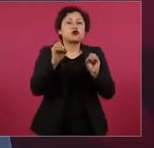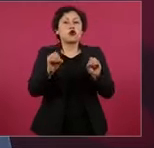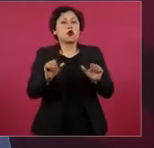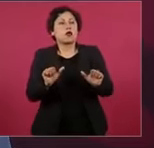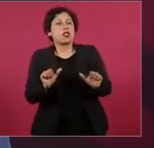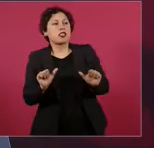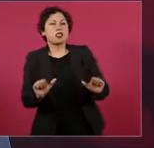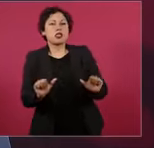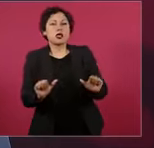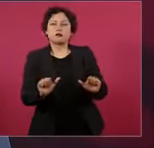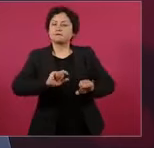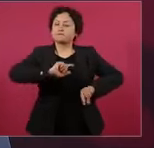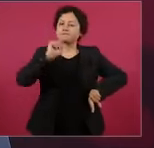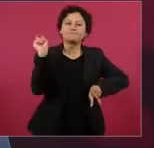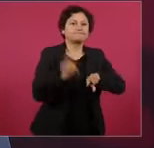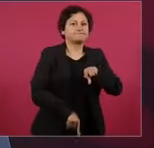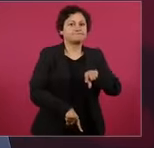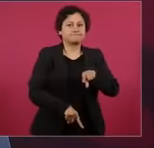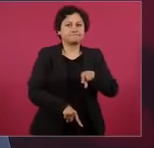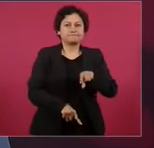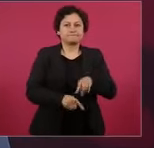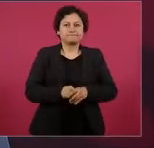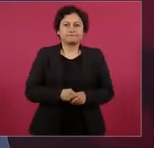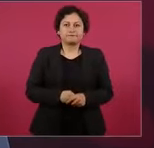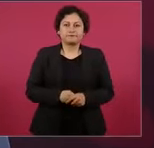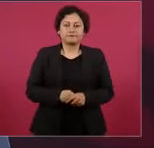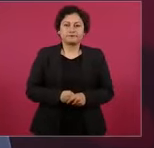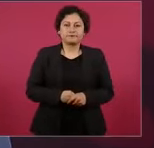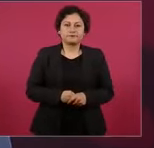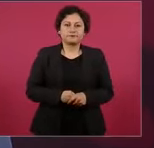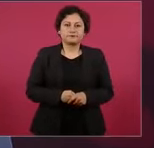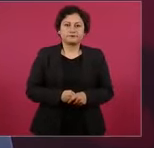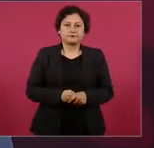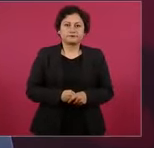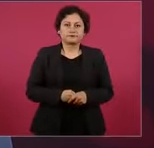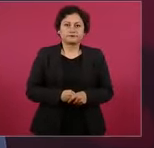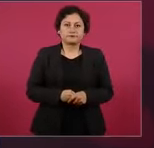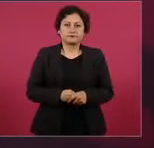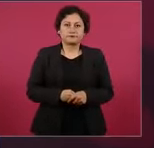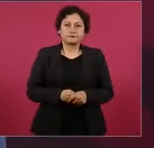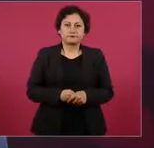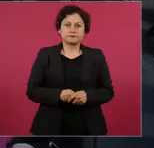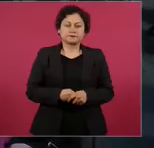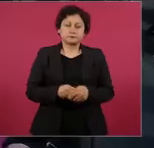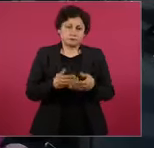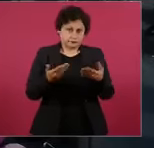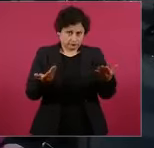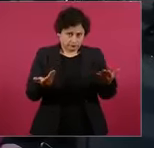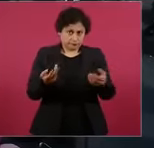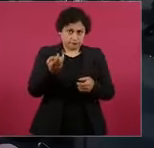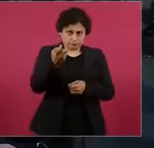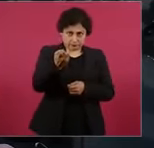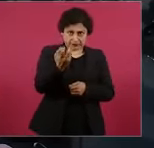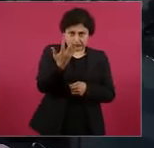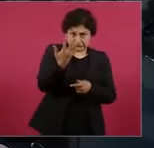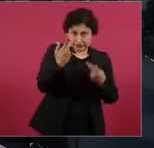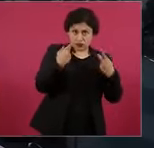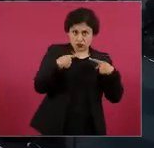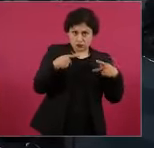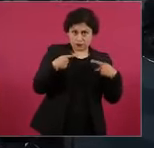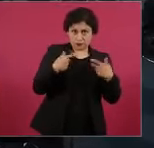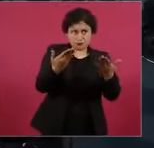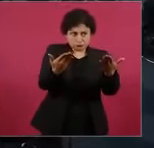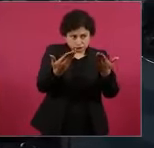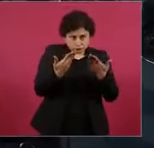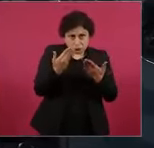que ellos nos den su